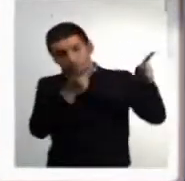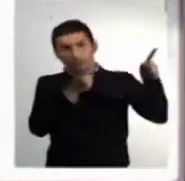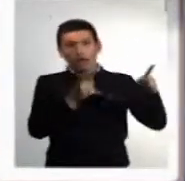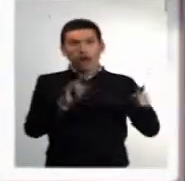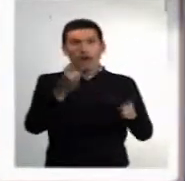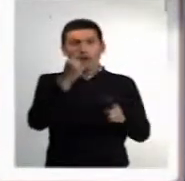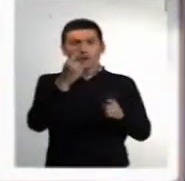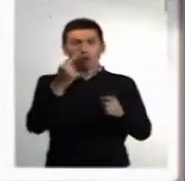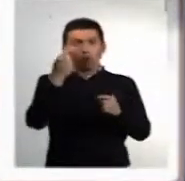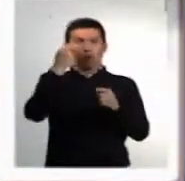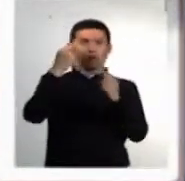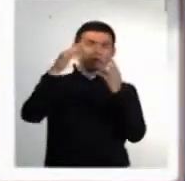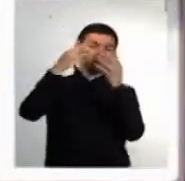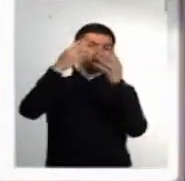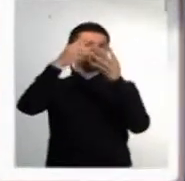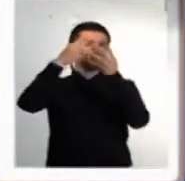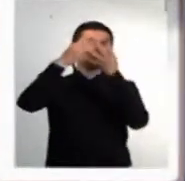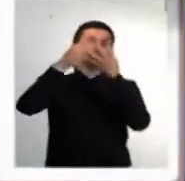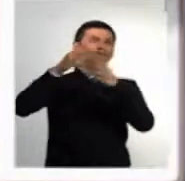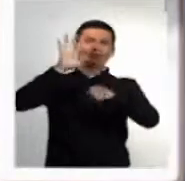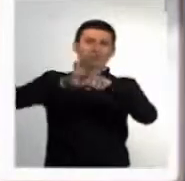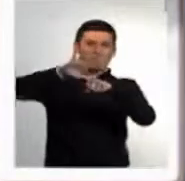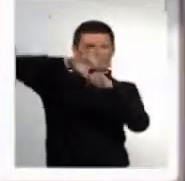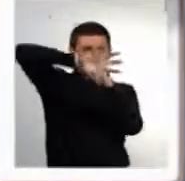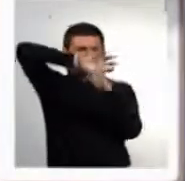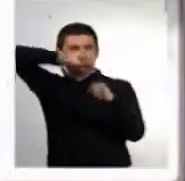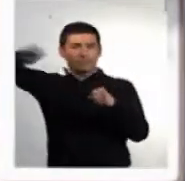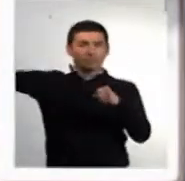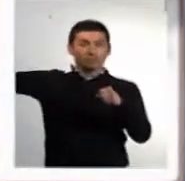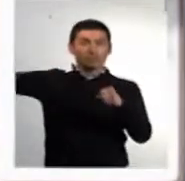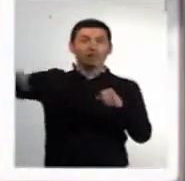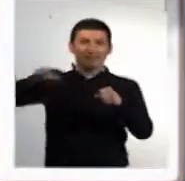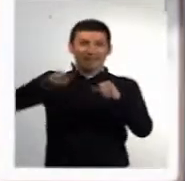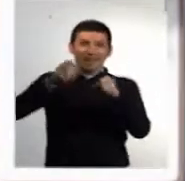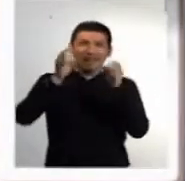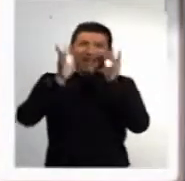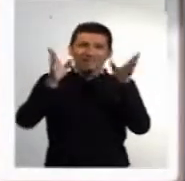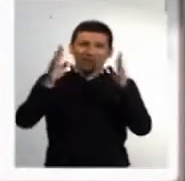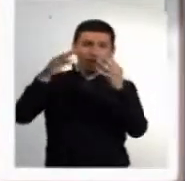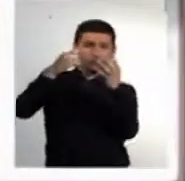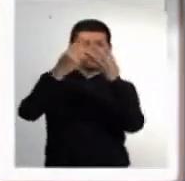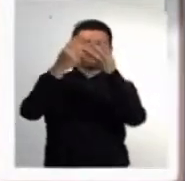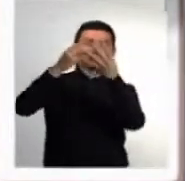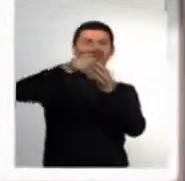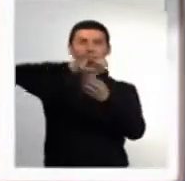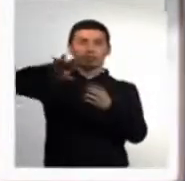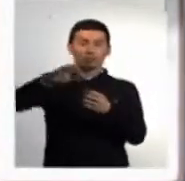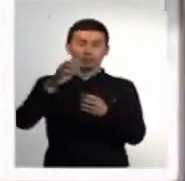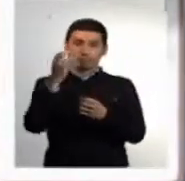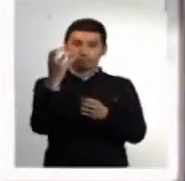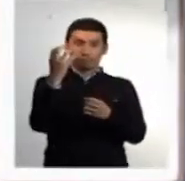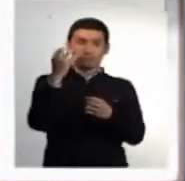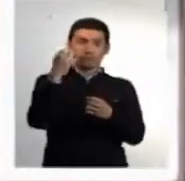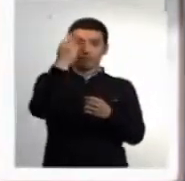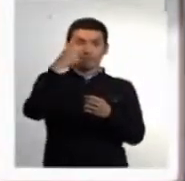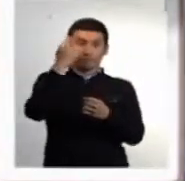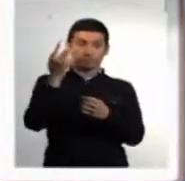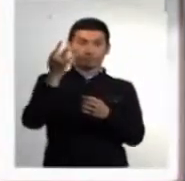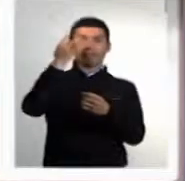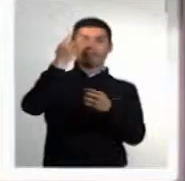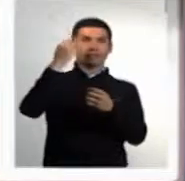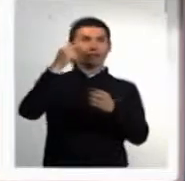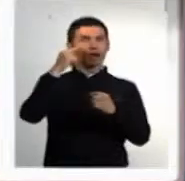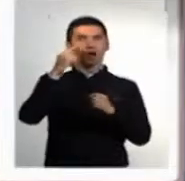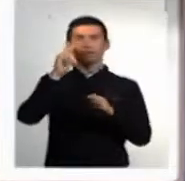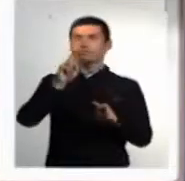hace una catarata, hay que sacar la catarata, catarata traumática, colocarle su lente intraocular para